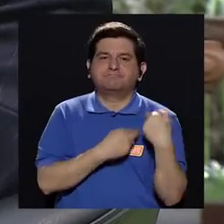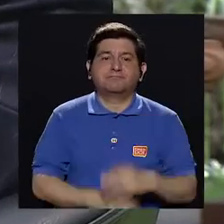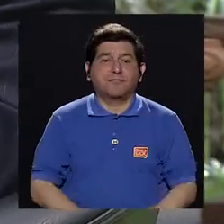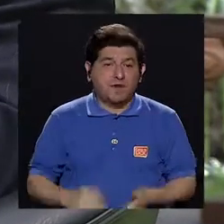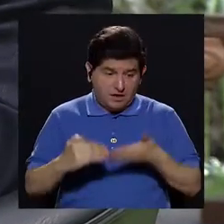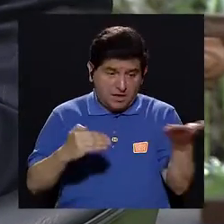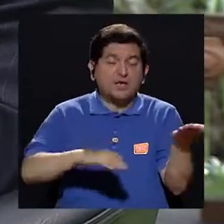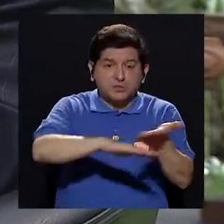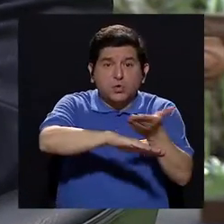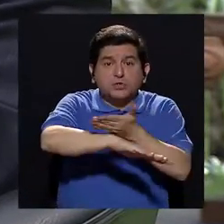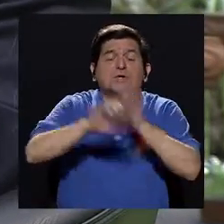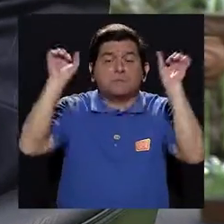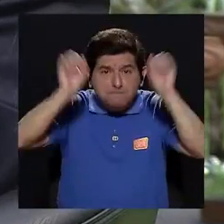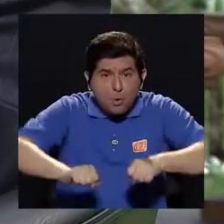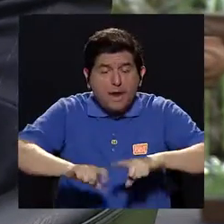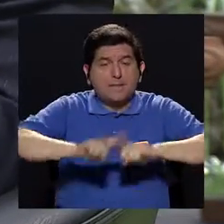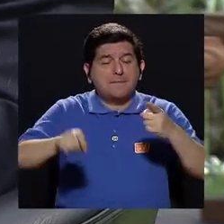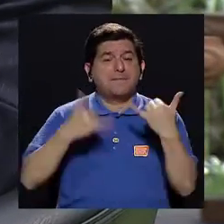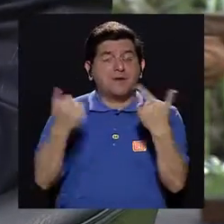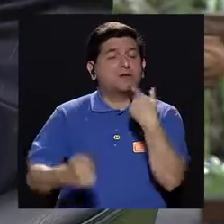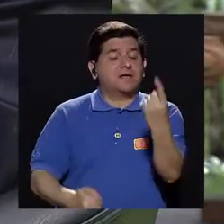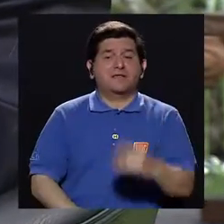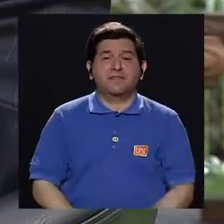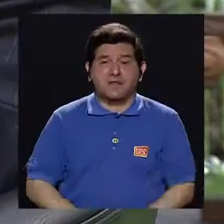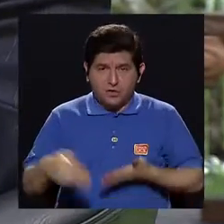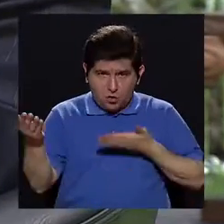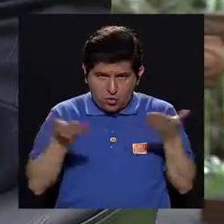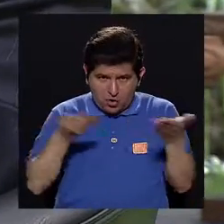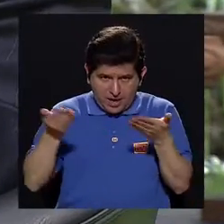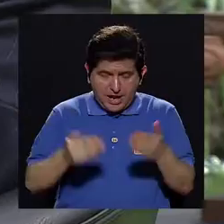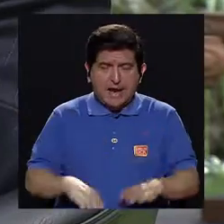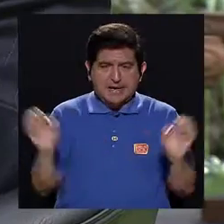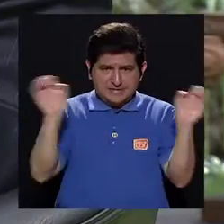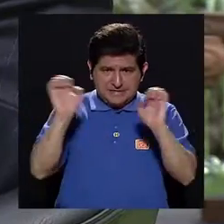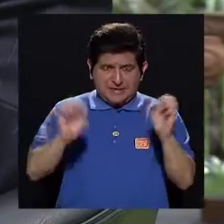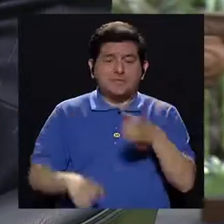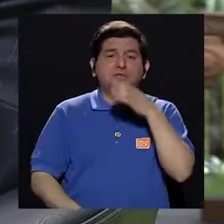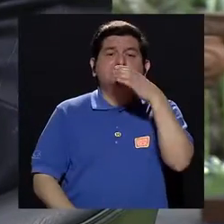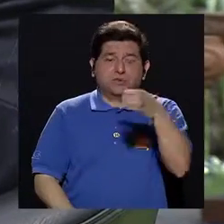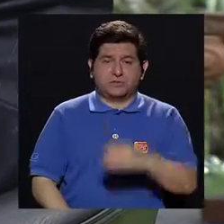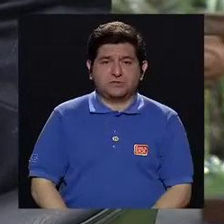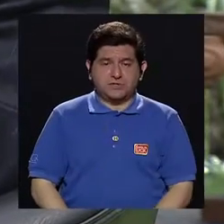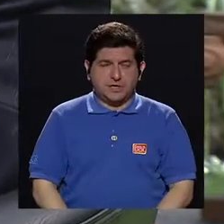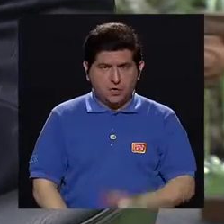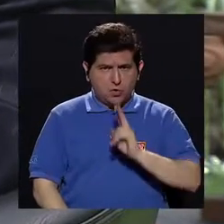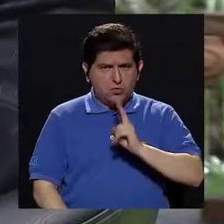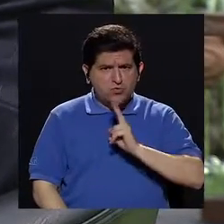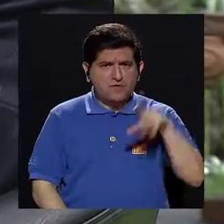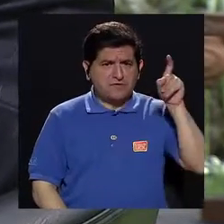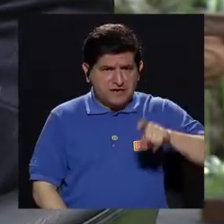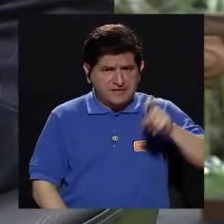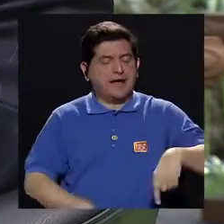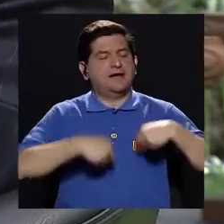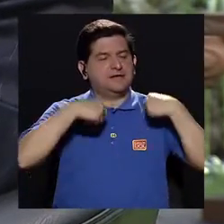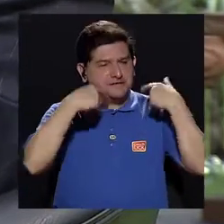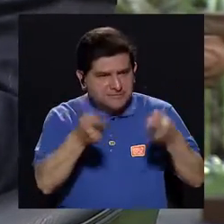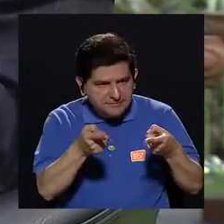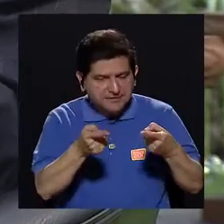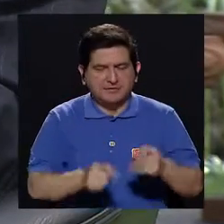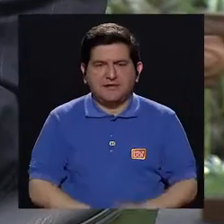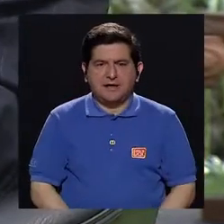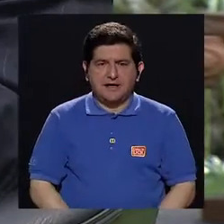las cosas van a mejorar. Pero ya les digo, al servicio de emergencias mi recomendación es ir cuando verdaderamente se necesita.